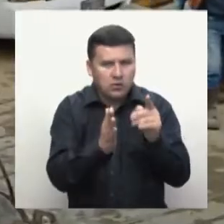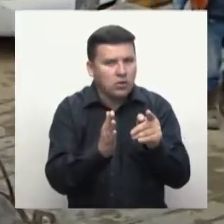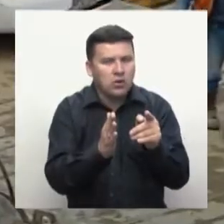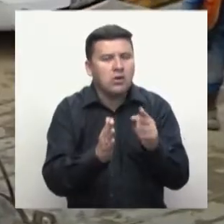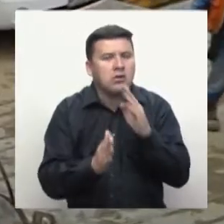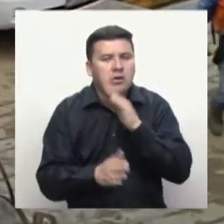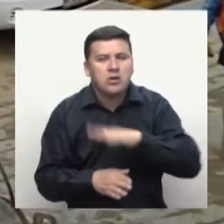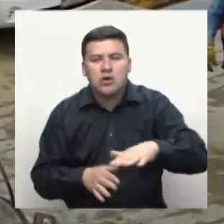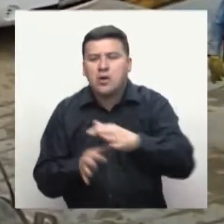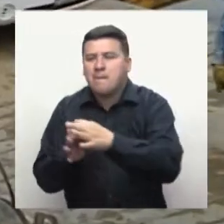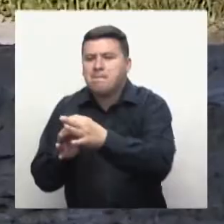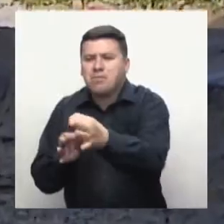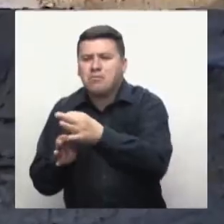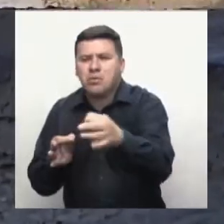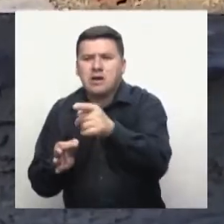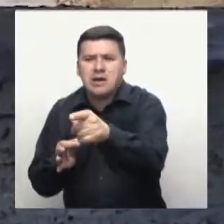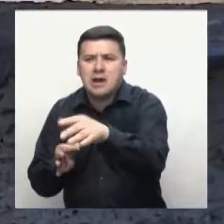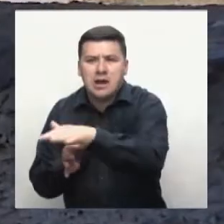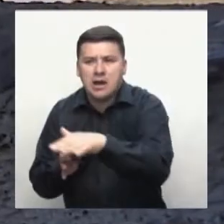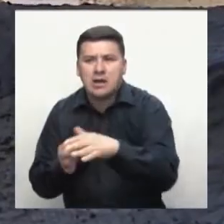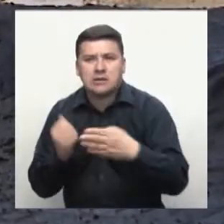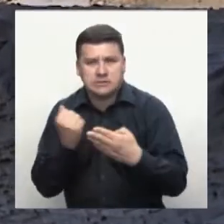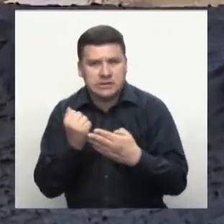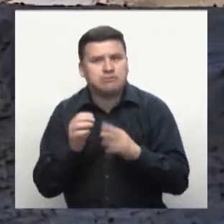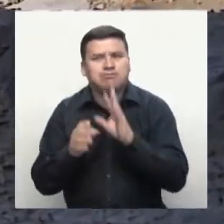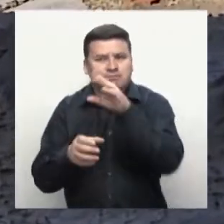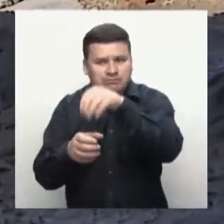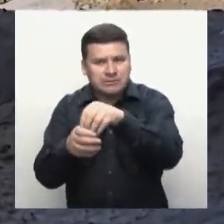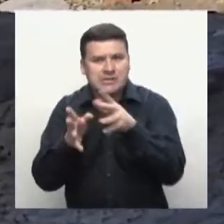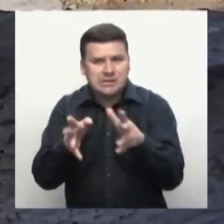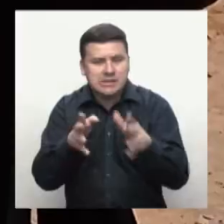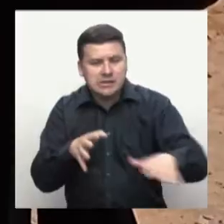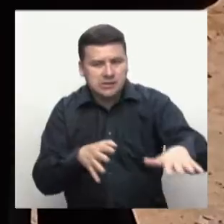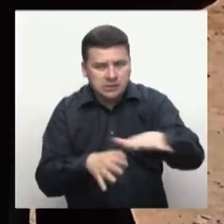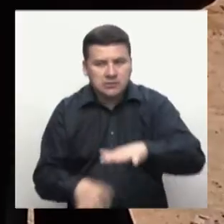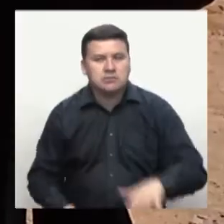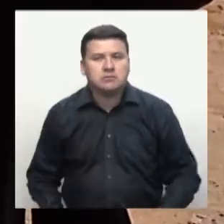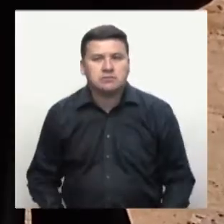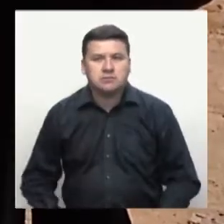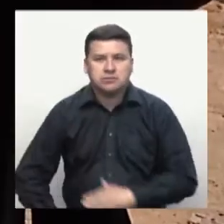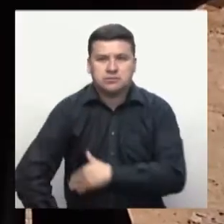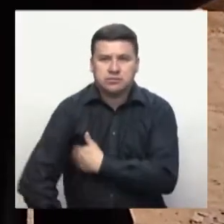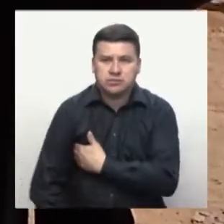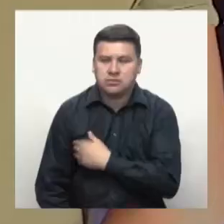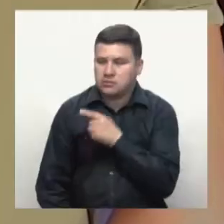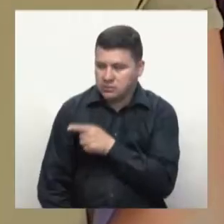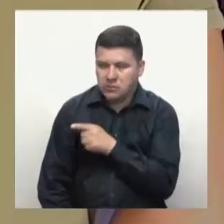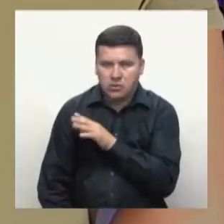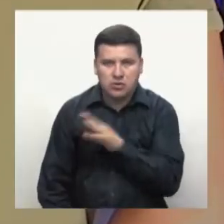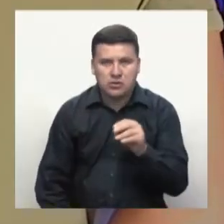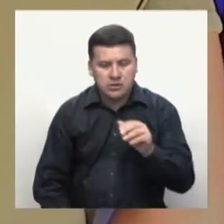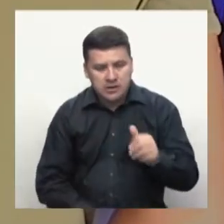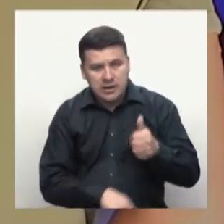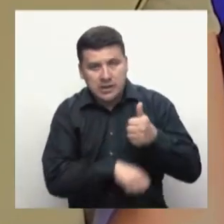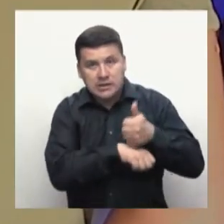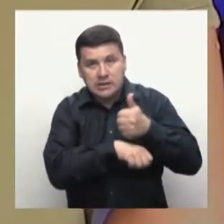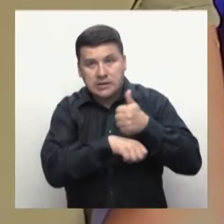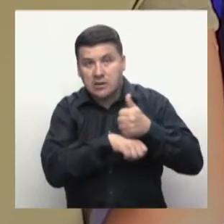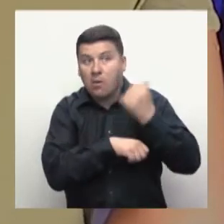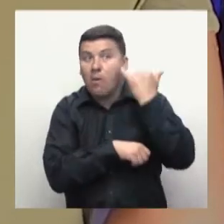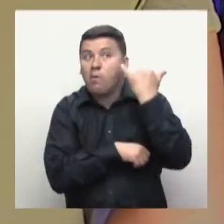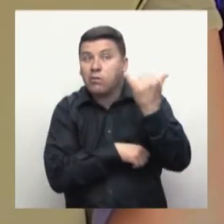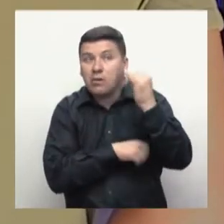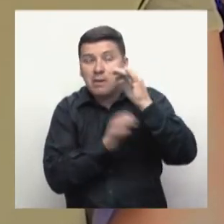ministra, allí todos los directores regionales que se encuentran directamente vinculados con el proceso de las zonas veredales,